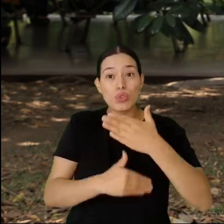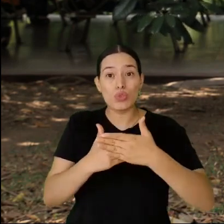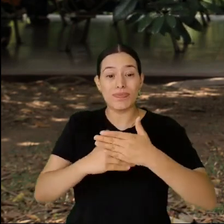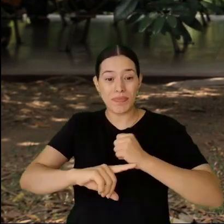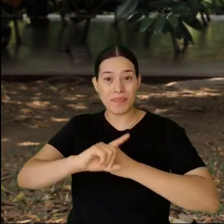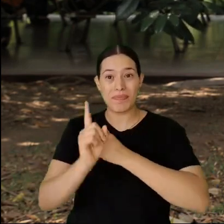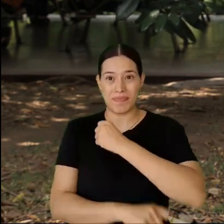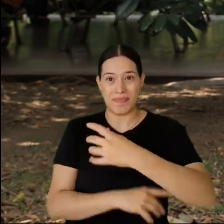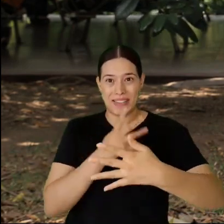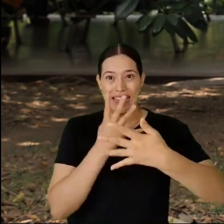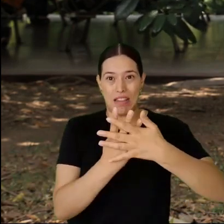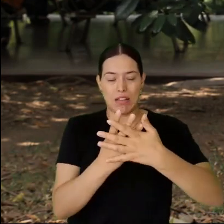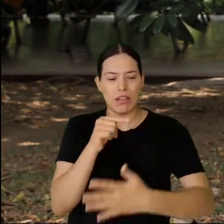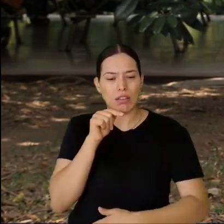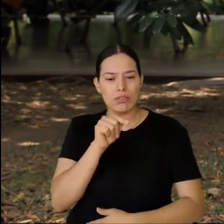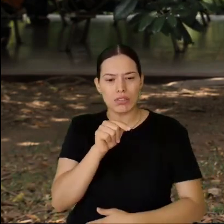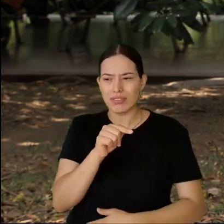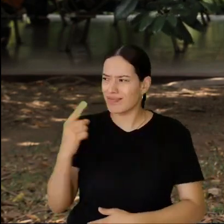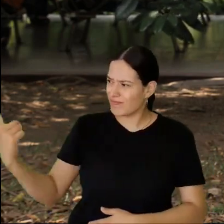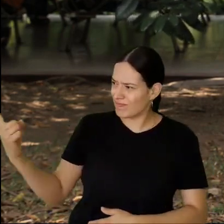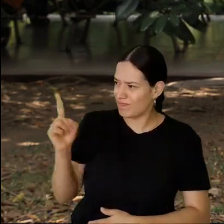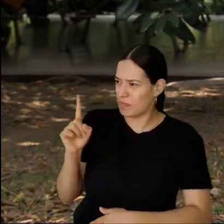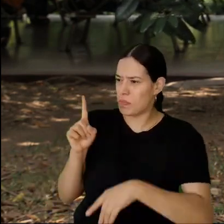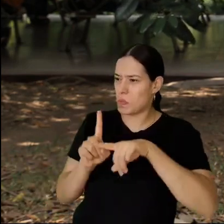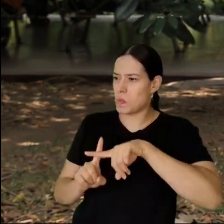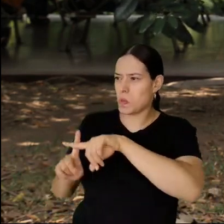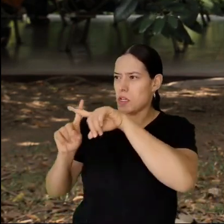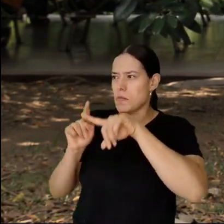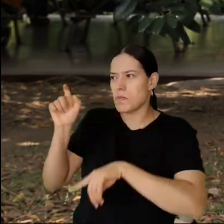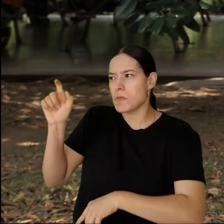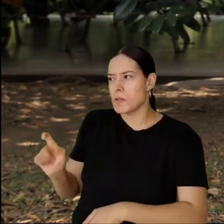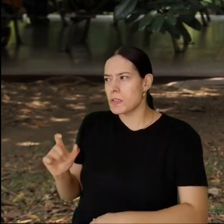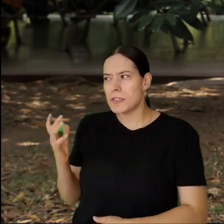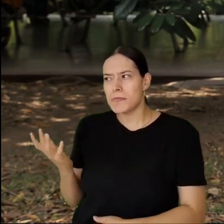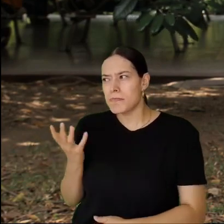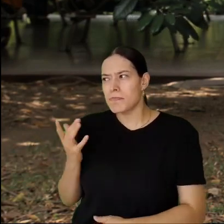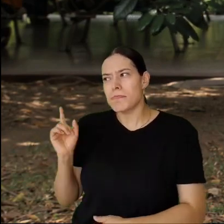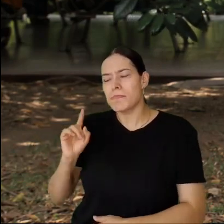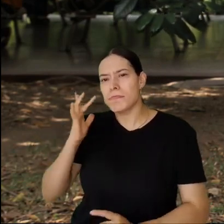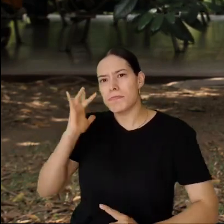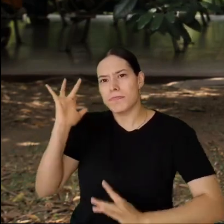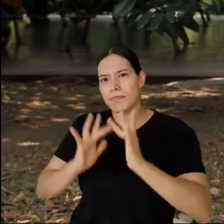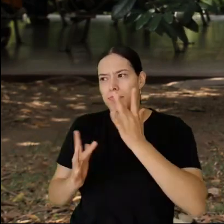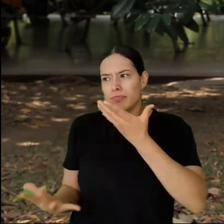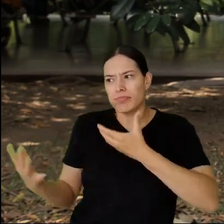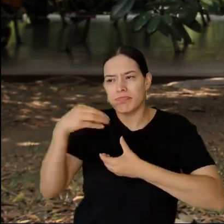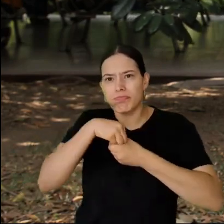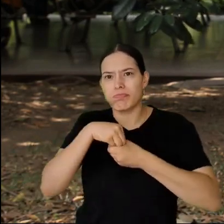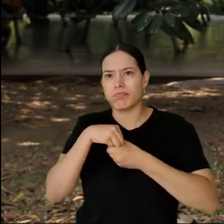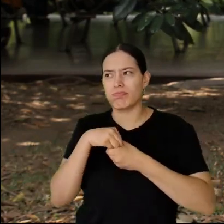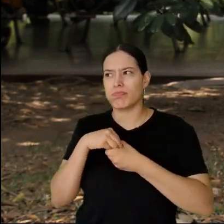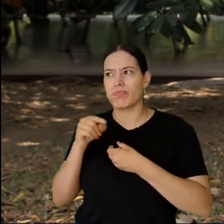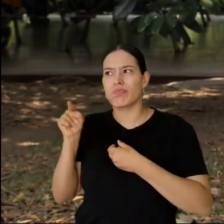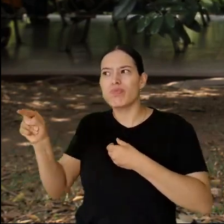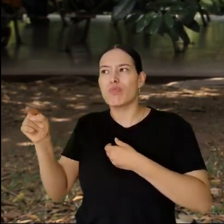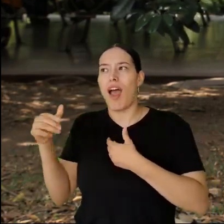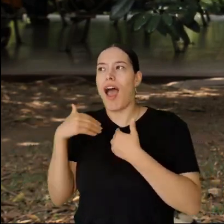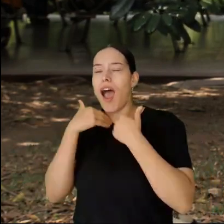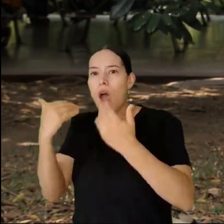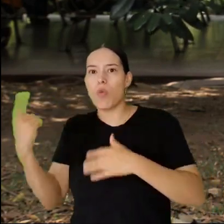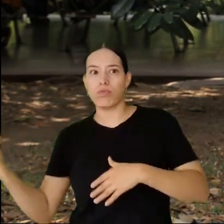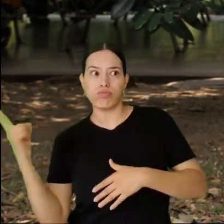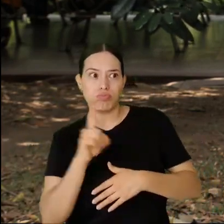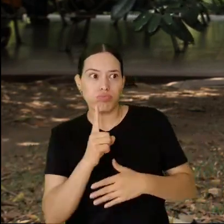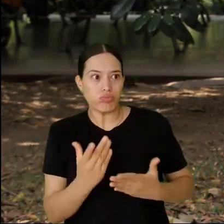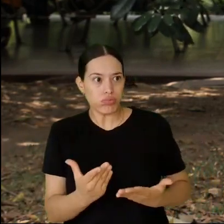independiente de lo que finalmente se presente, esa figura debe desaparecer, el procurador judicial en el proceso penal realmente es una figura